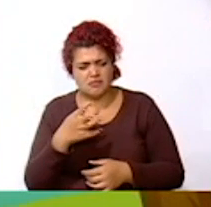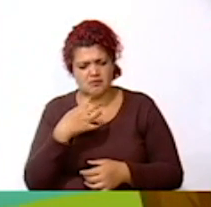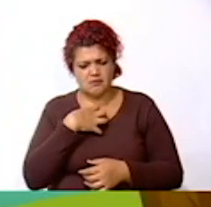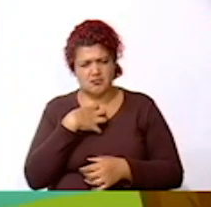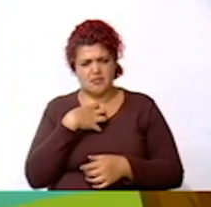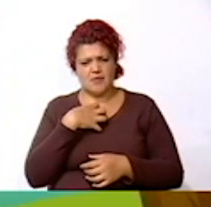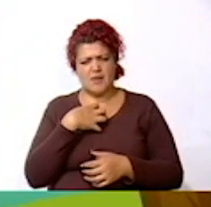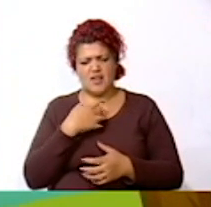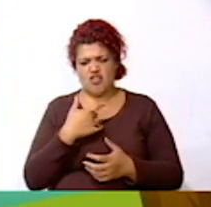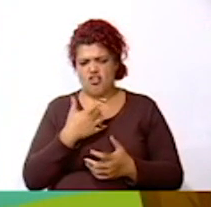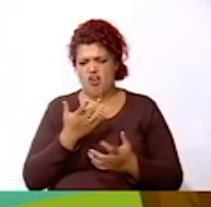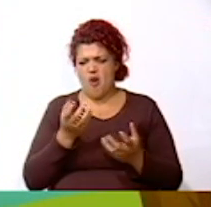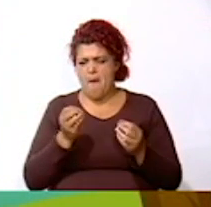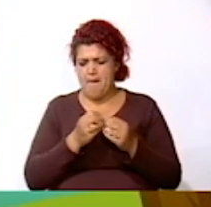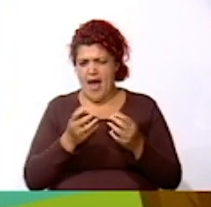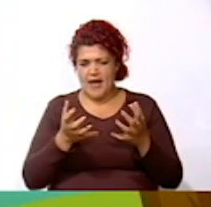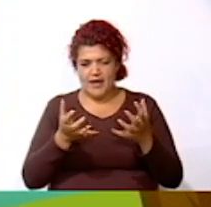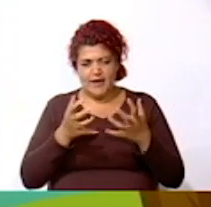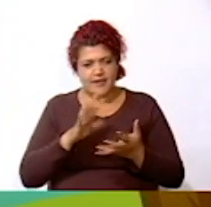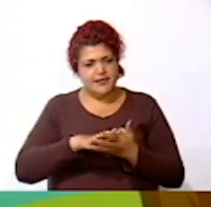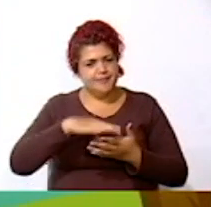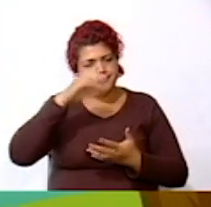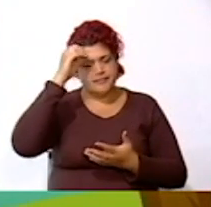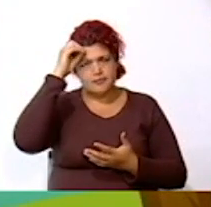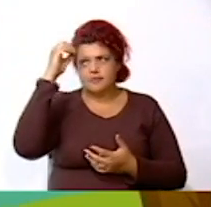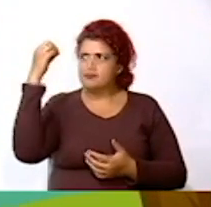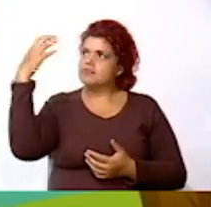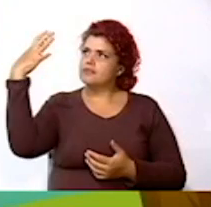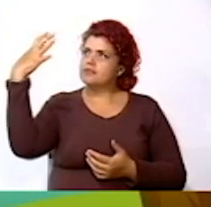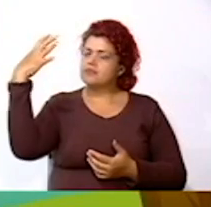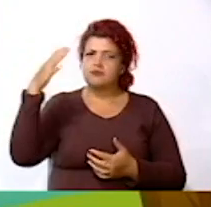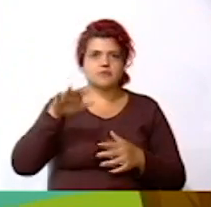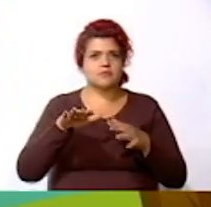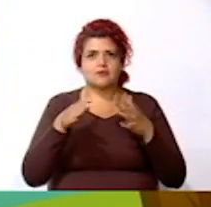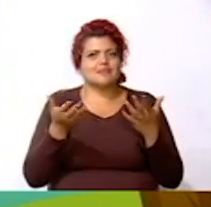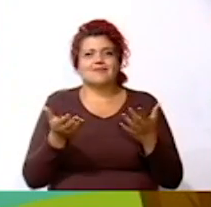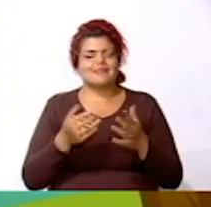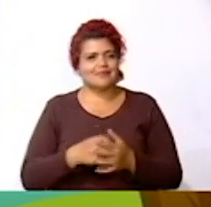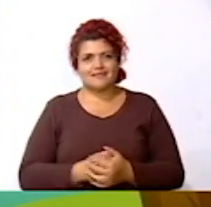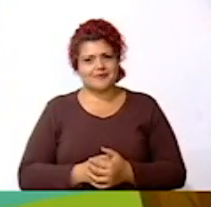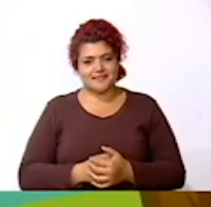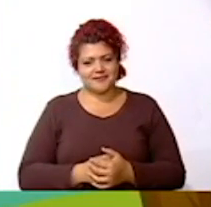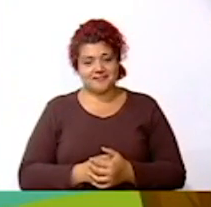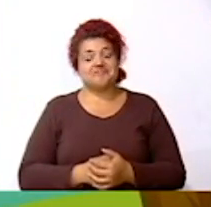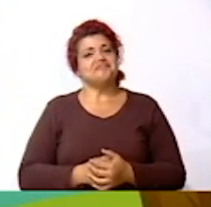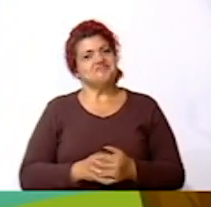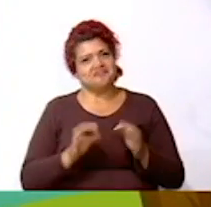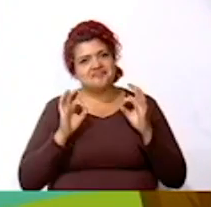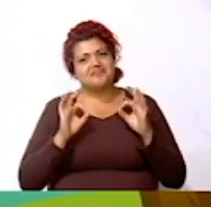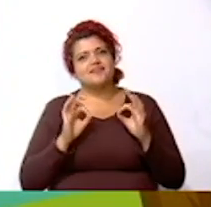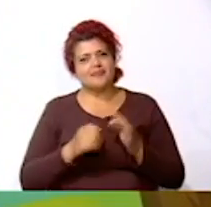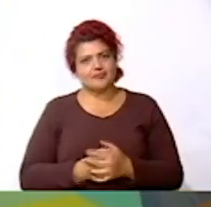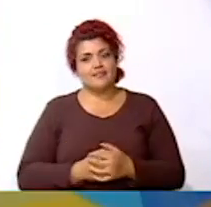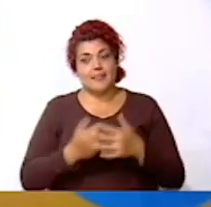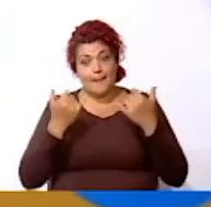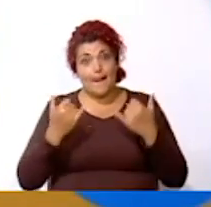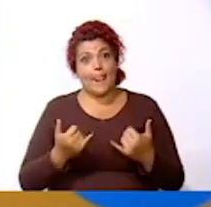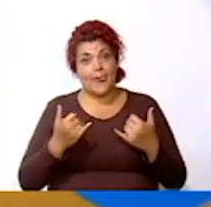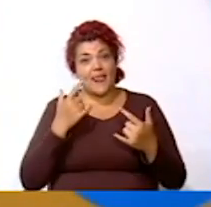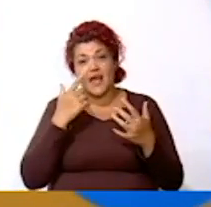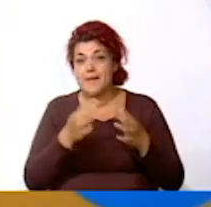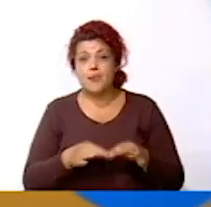¿Qué más quieren aprender sobre el sol? Sobre el sistema solar Muy bien Ahora,